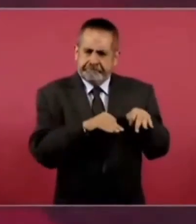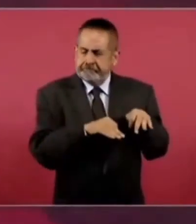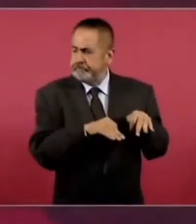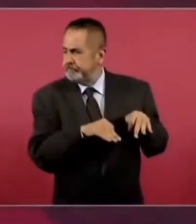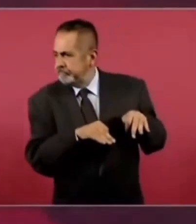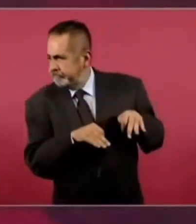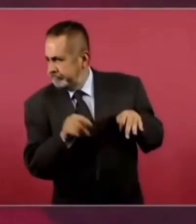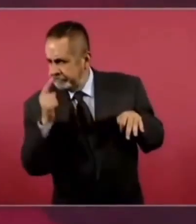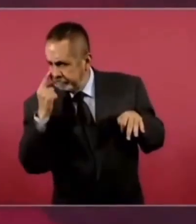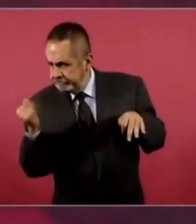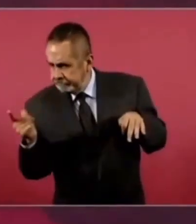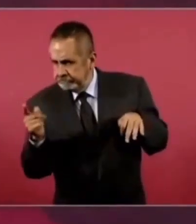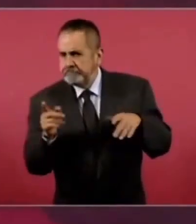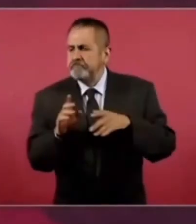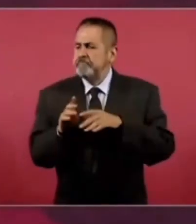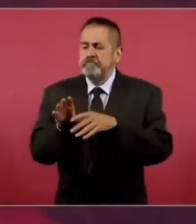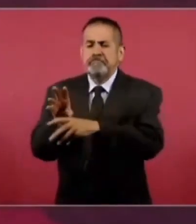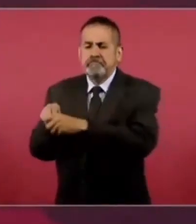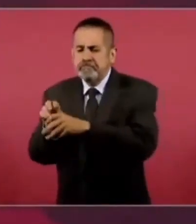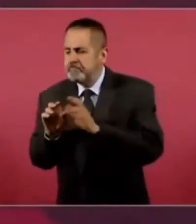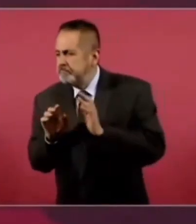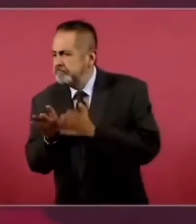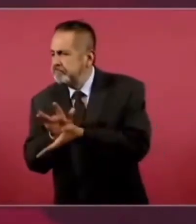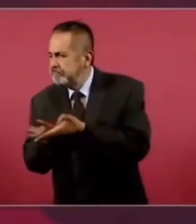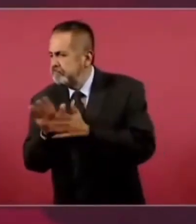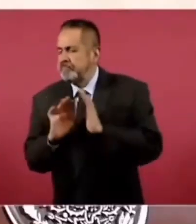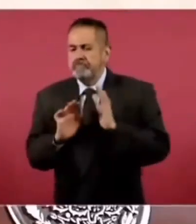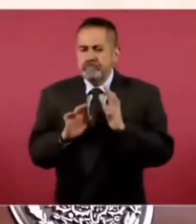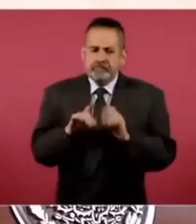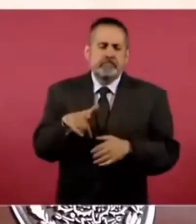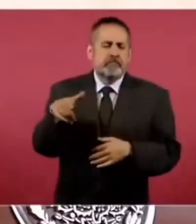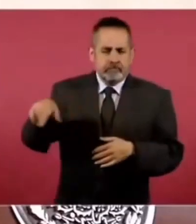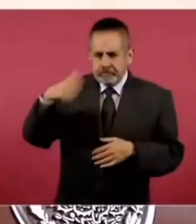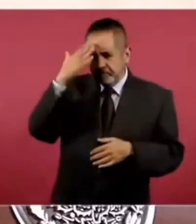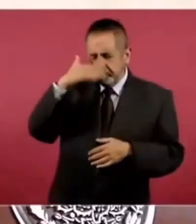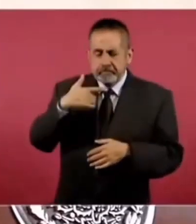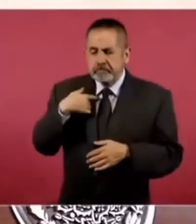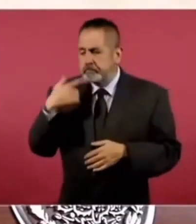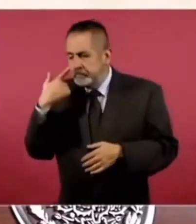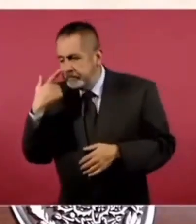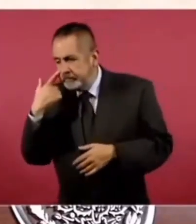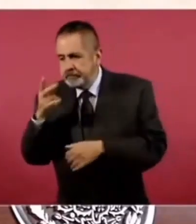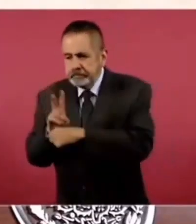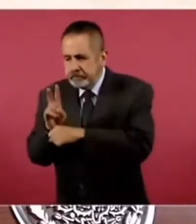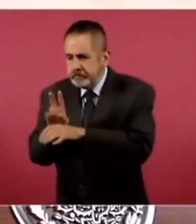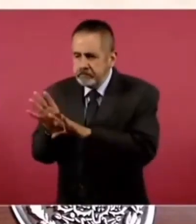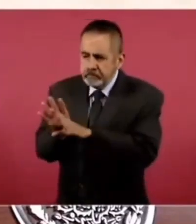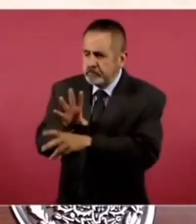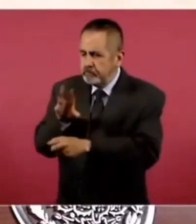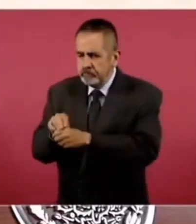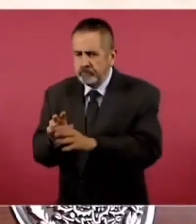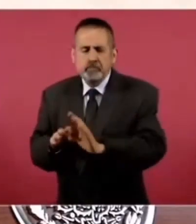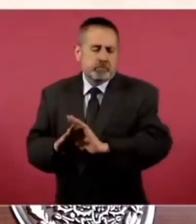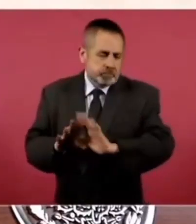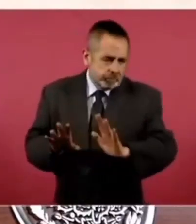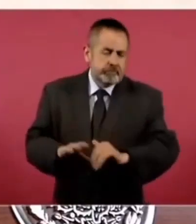sabían que estaba yo ahí presente.